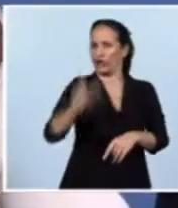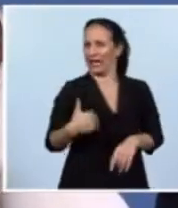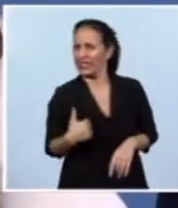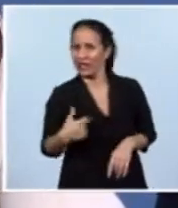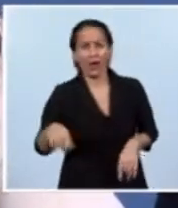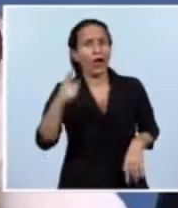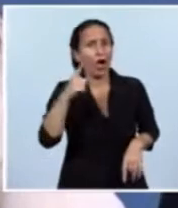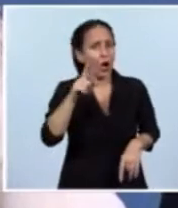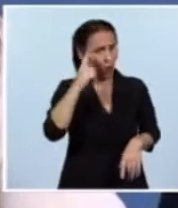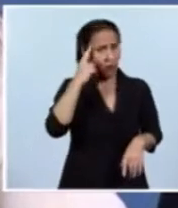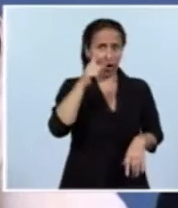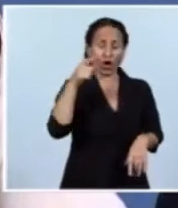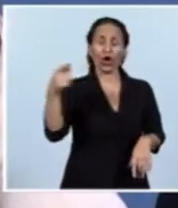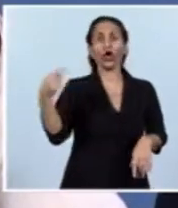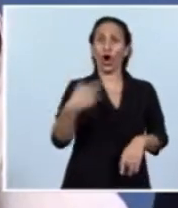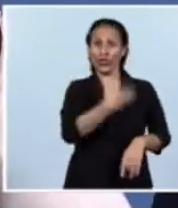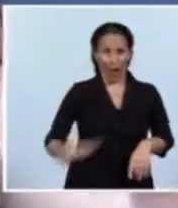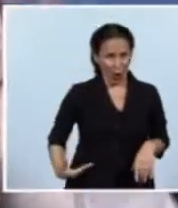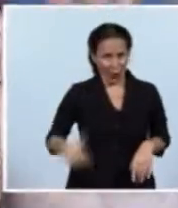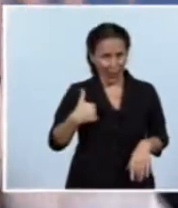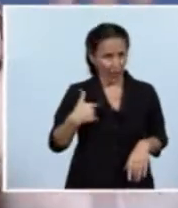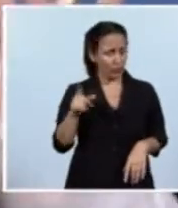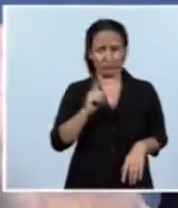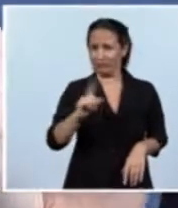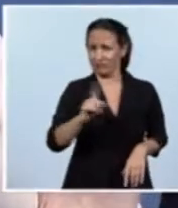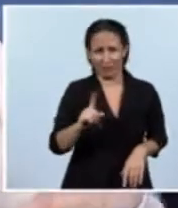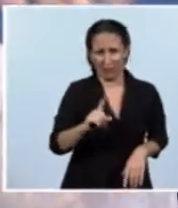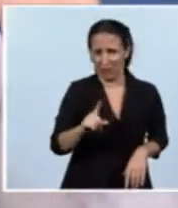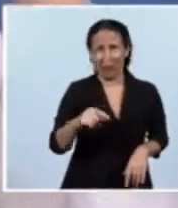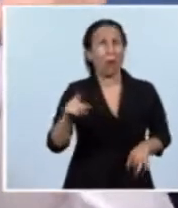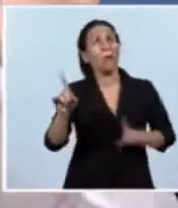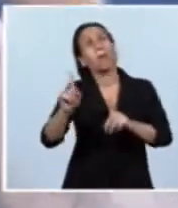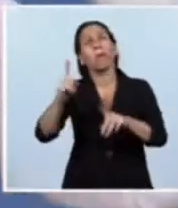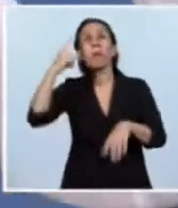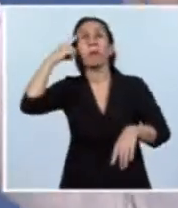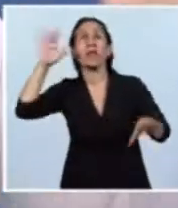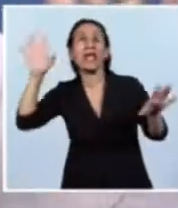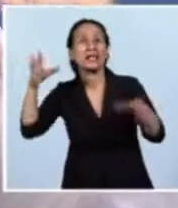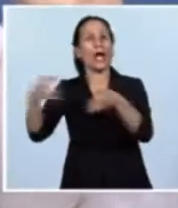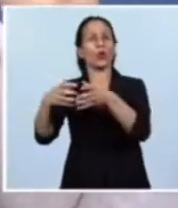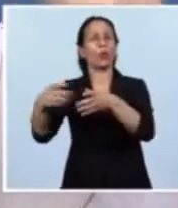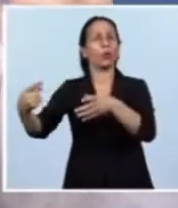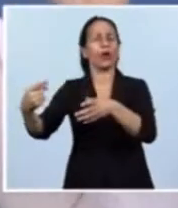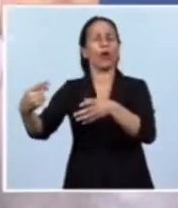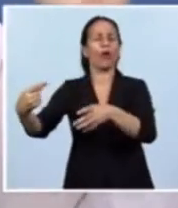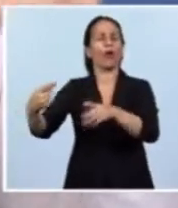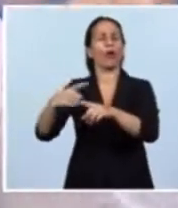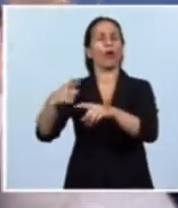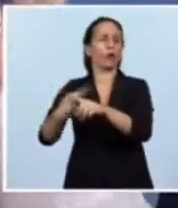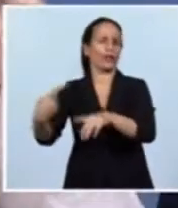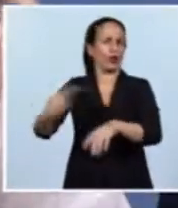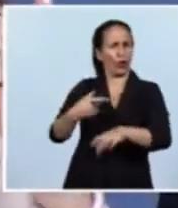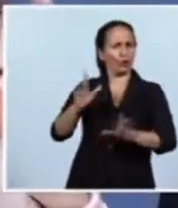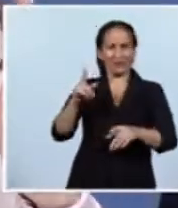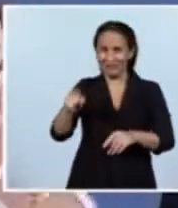no crean que es contra el gobierno de la República Argentina, eso lo puede pensar algún opositor que tal vez crea que con eso gana